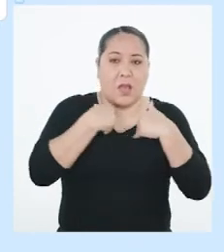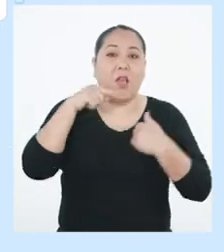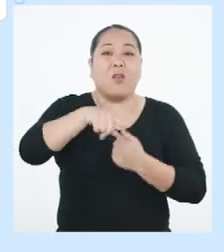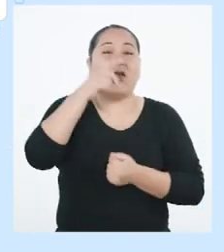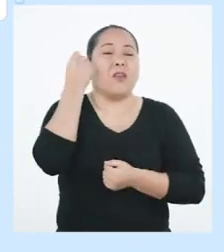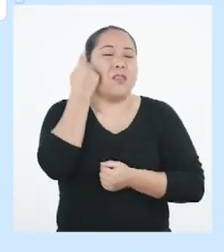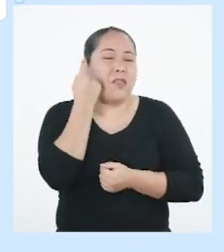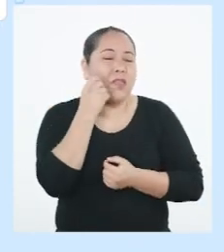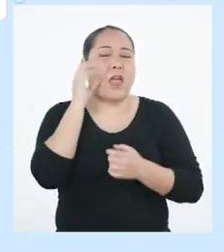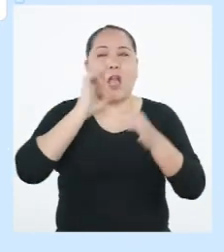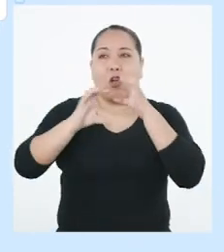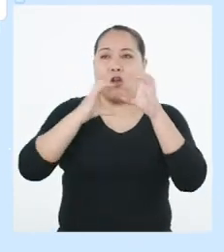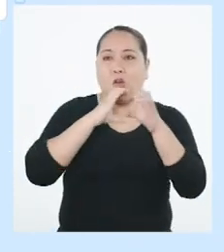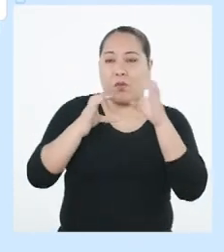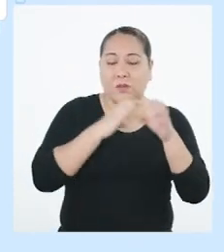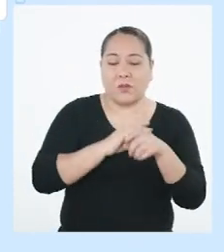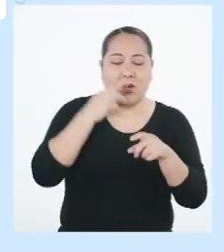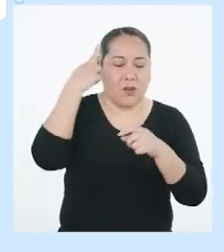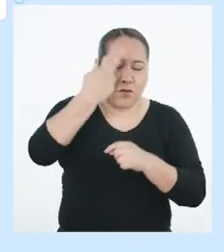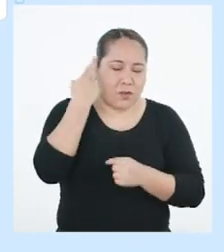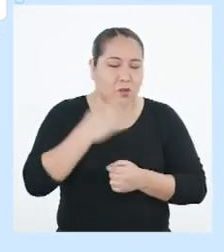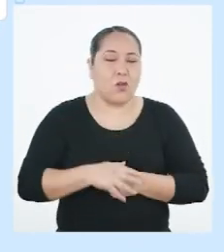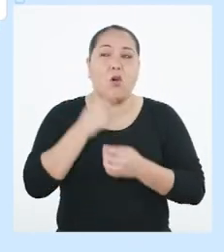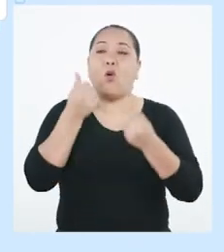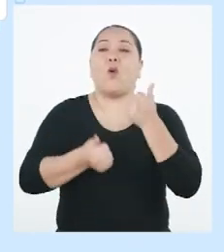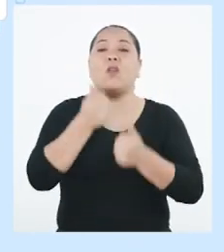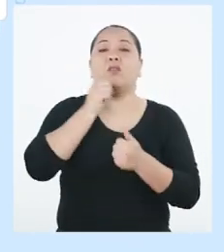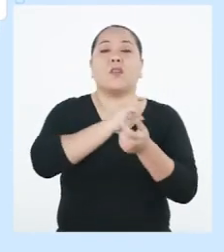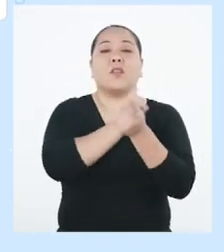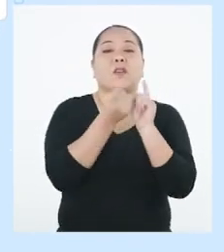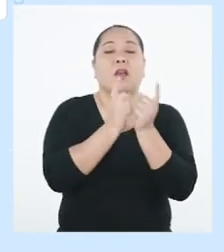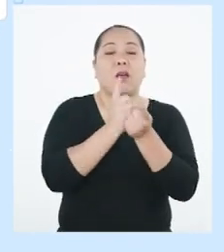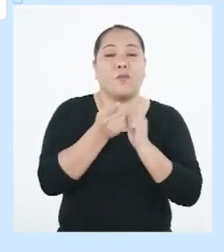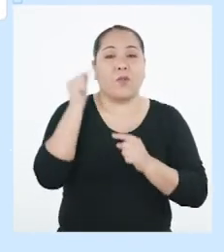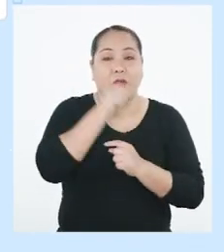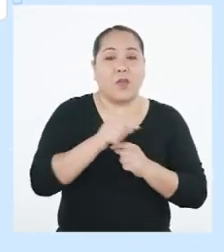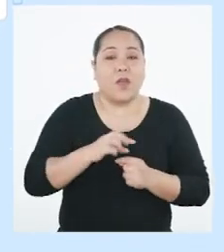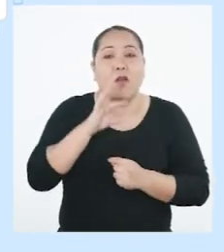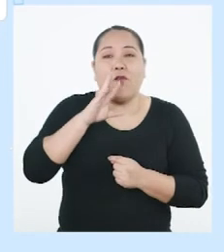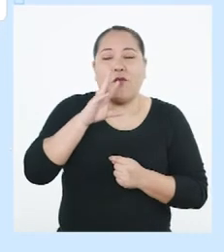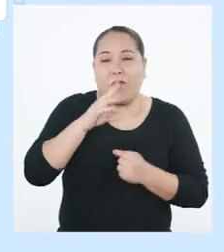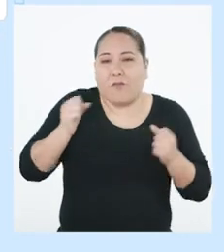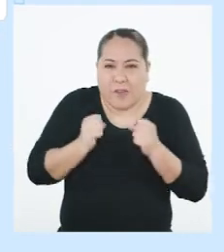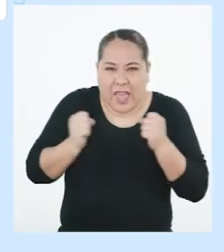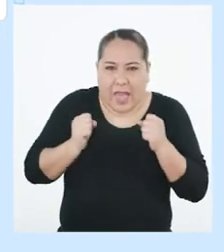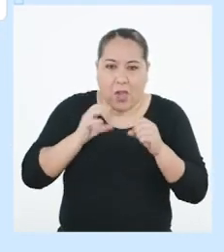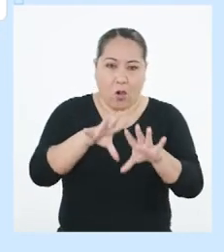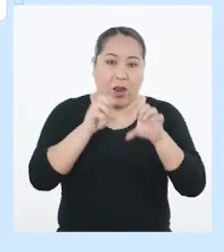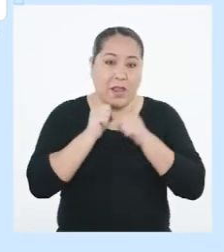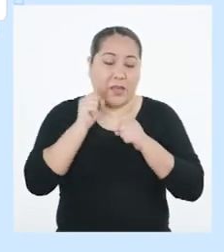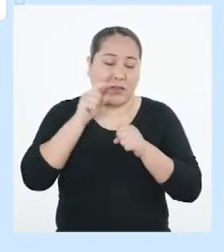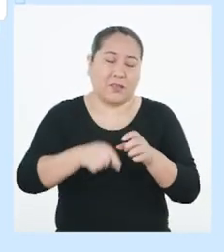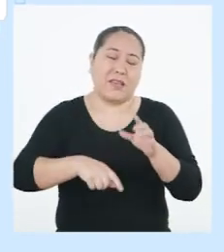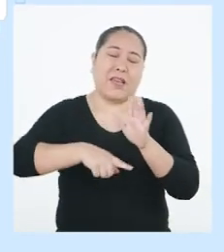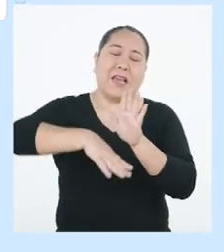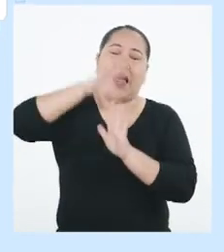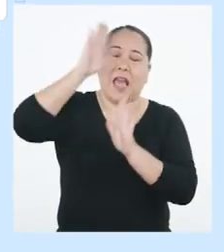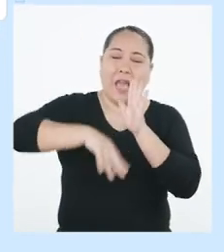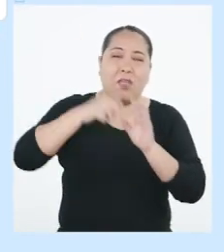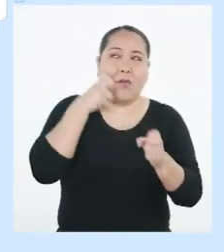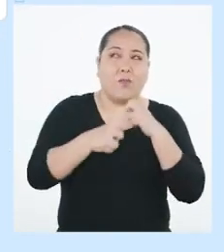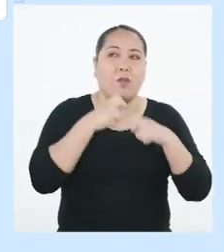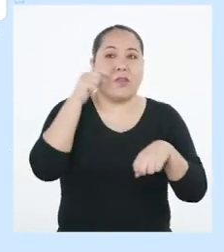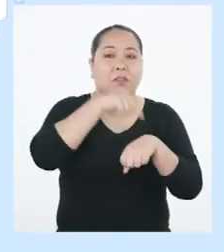Comprender a través del diálogo reflexivo los fenómenos climáticos como el friaje y las heladas y sus graves consecuencias en los